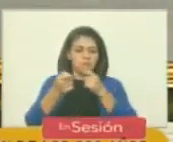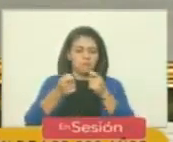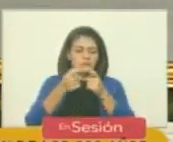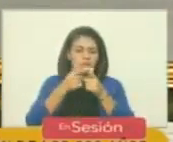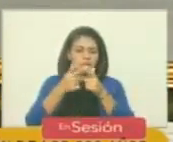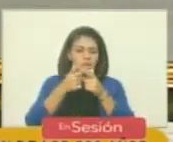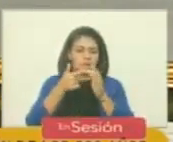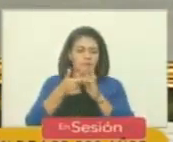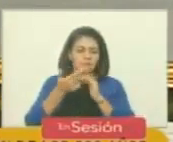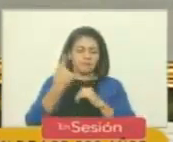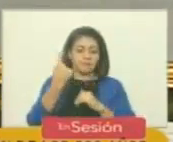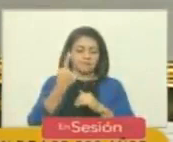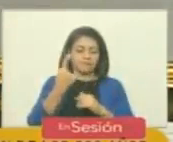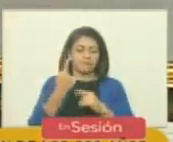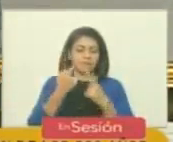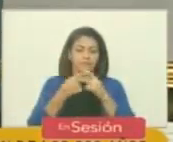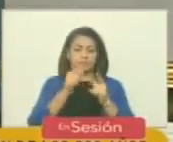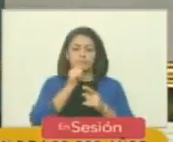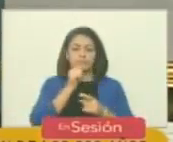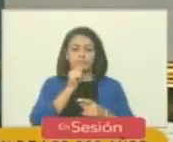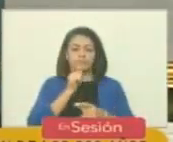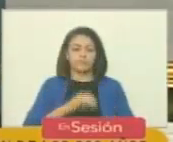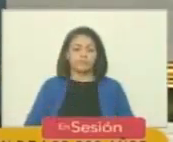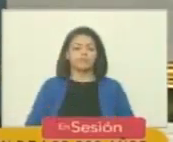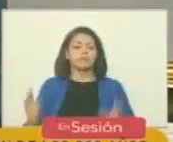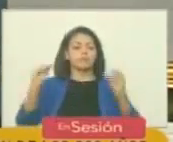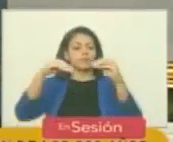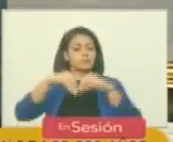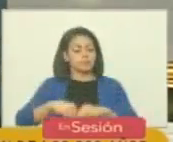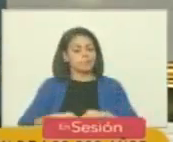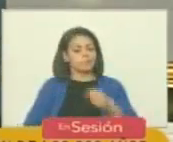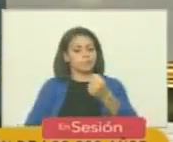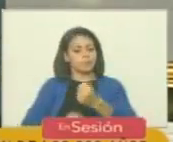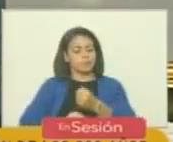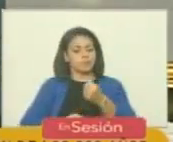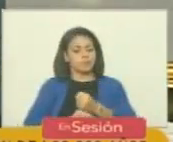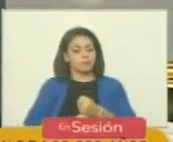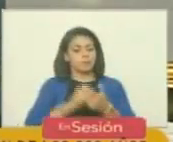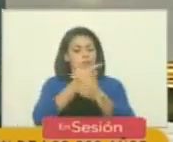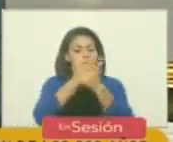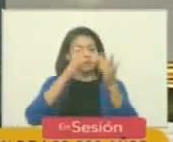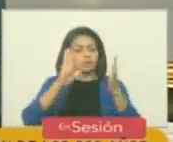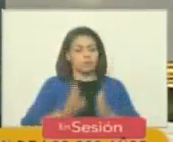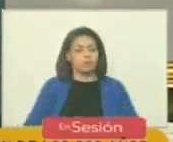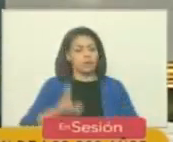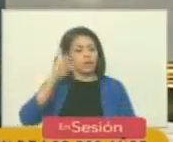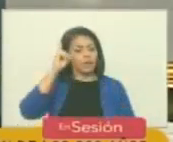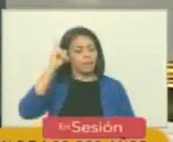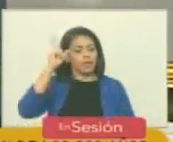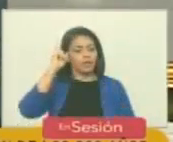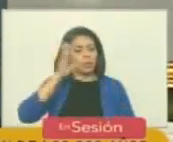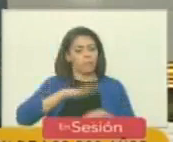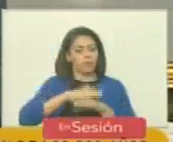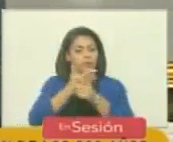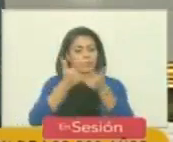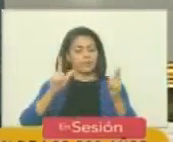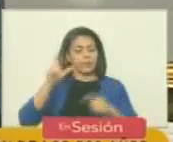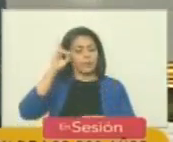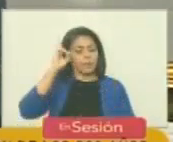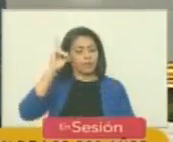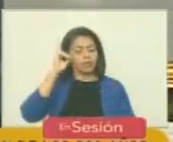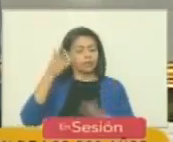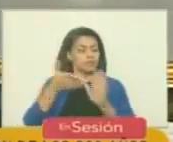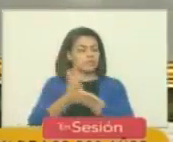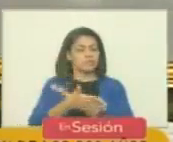no salió otra cosa que el acuerdo fundamental de la libertad del Perú porque la libertad del Perú